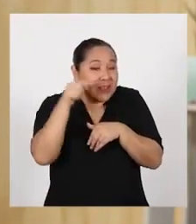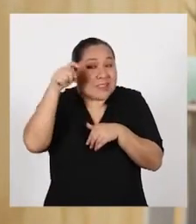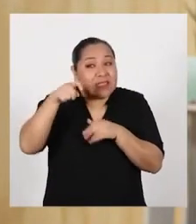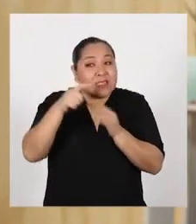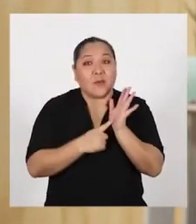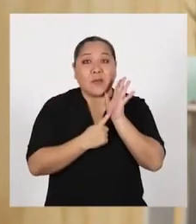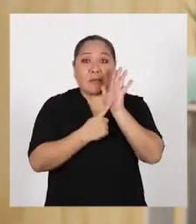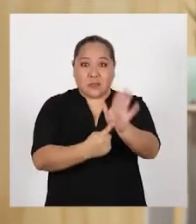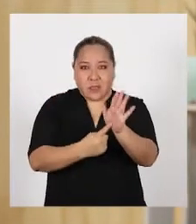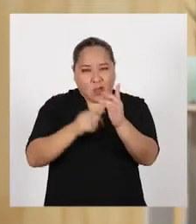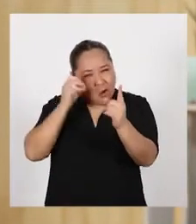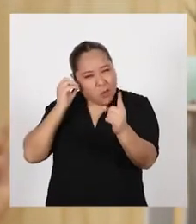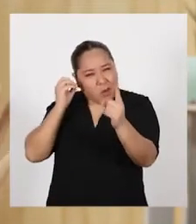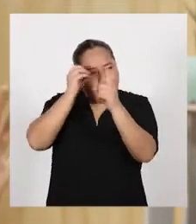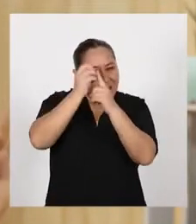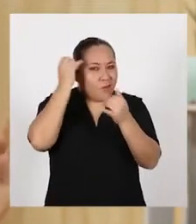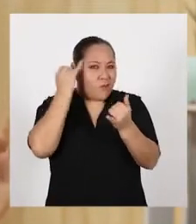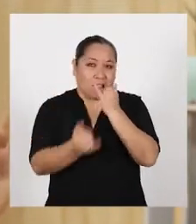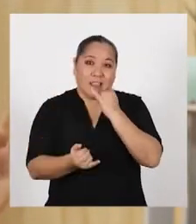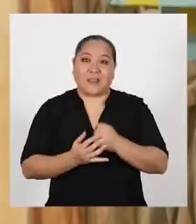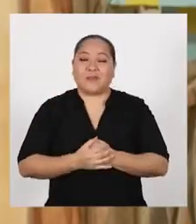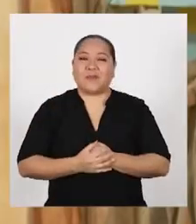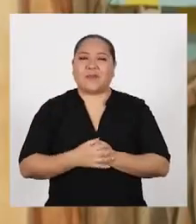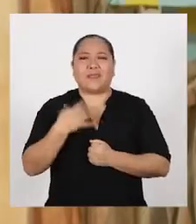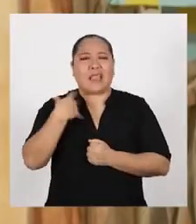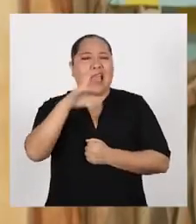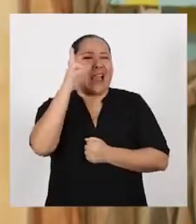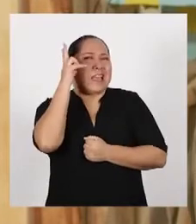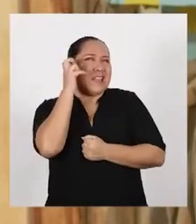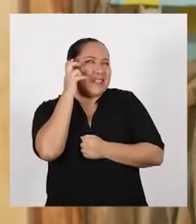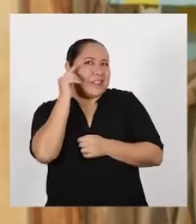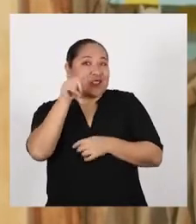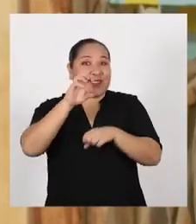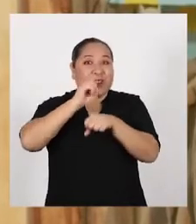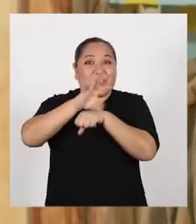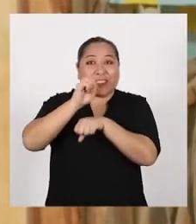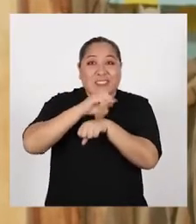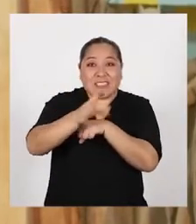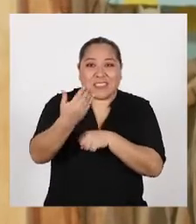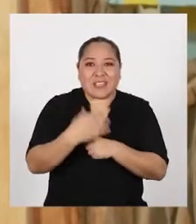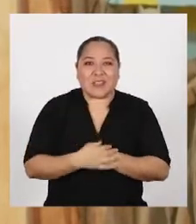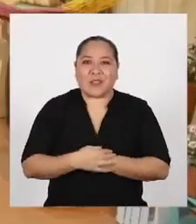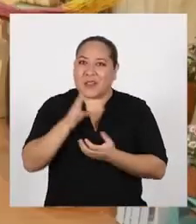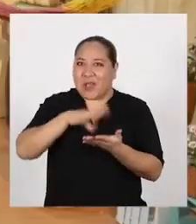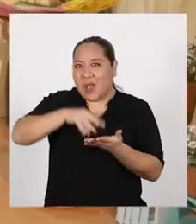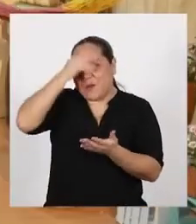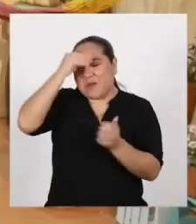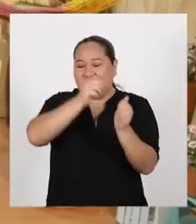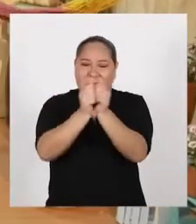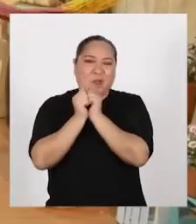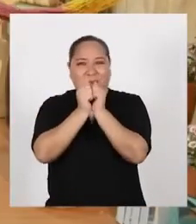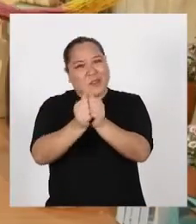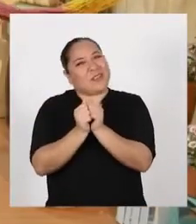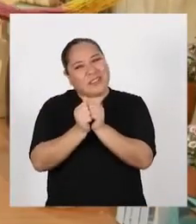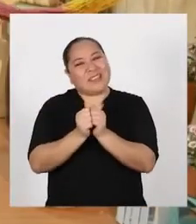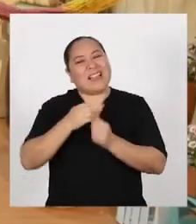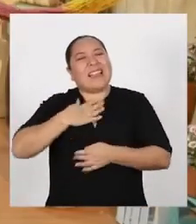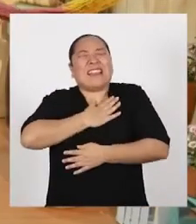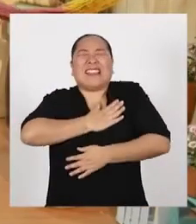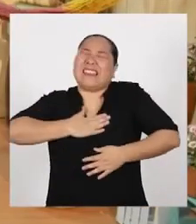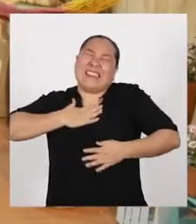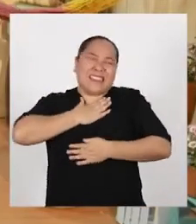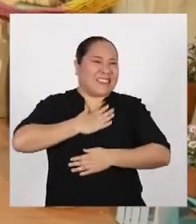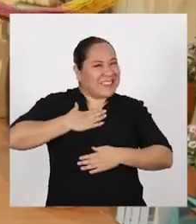tendrán que presentar su reto final ¡Ya quiero escuchar sus recomendaciones! ¡Porque aprendiendo juntos